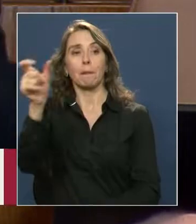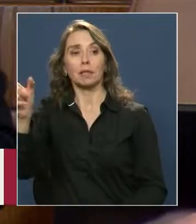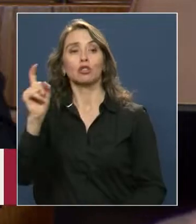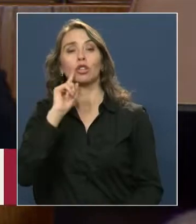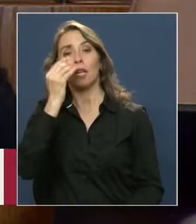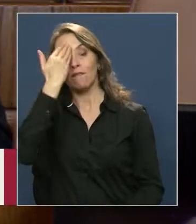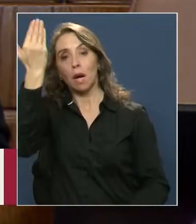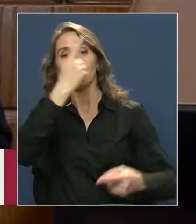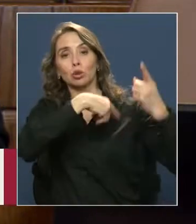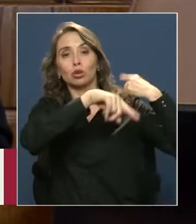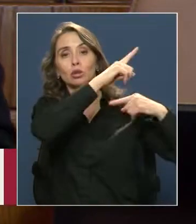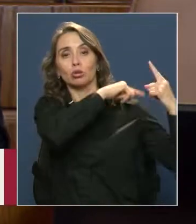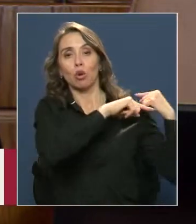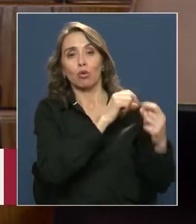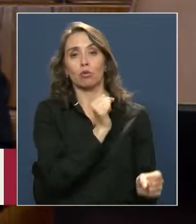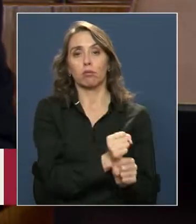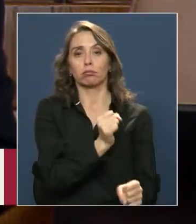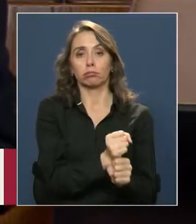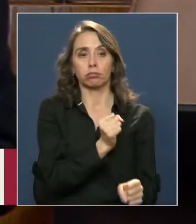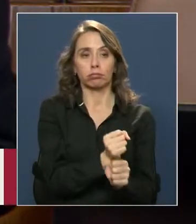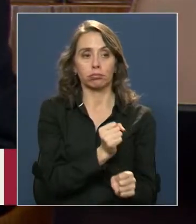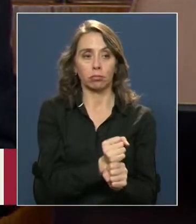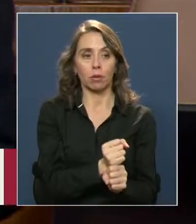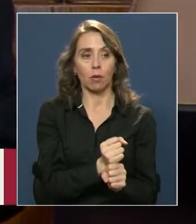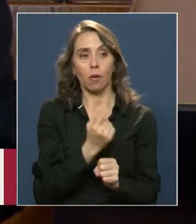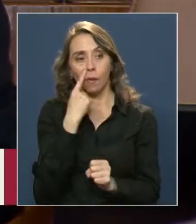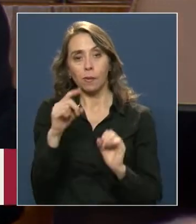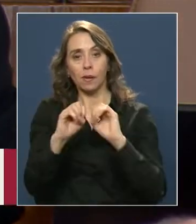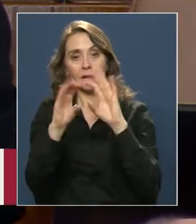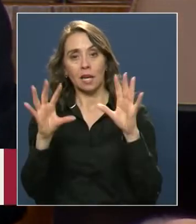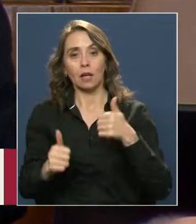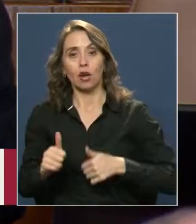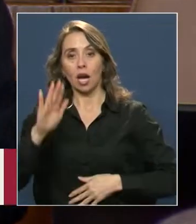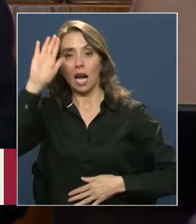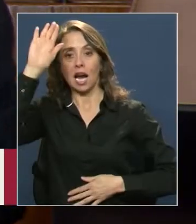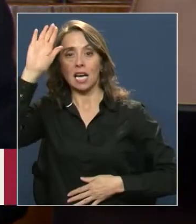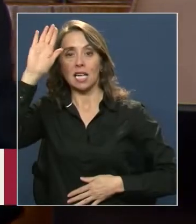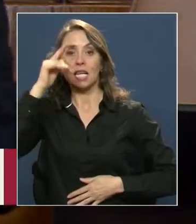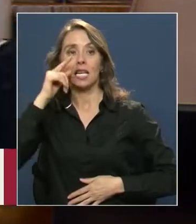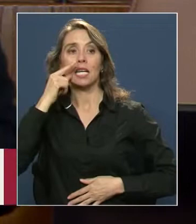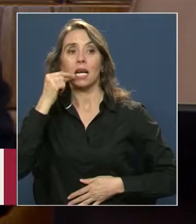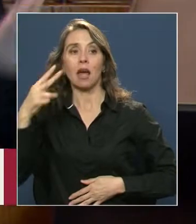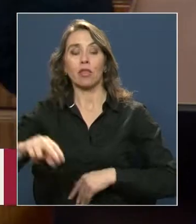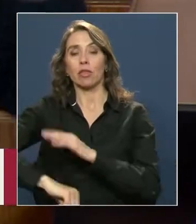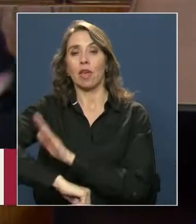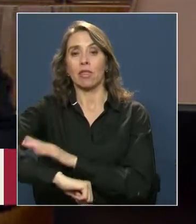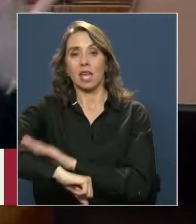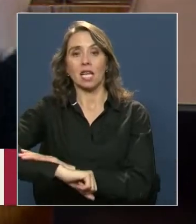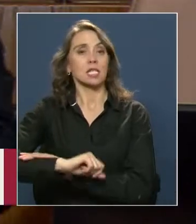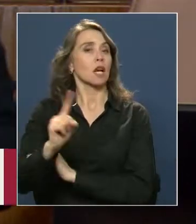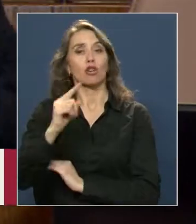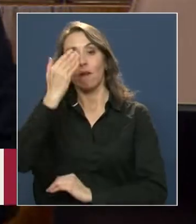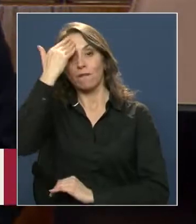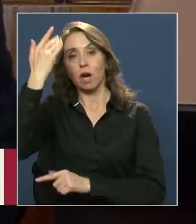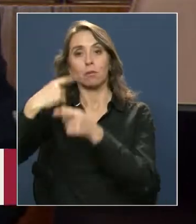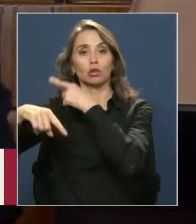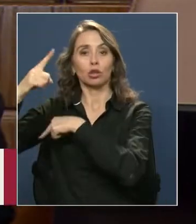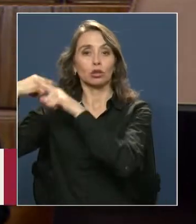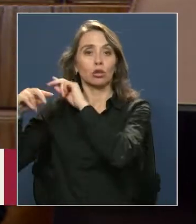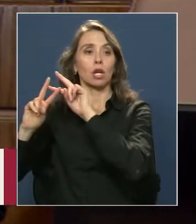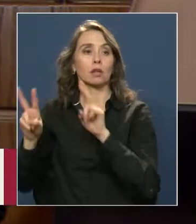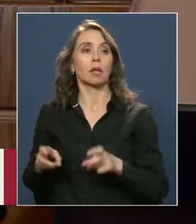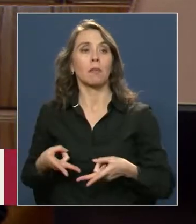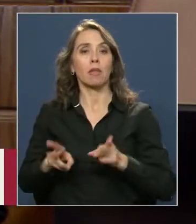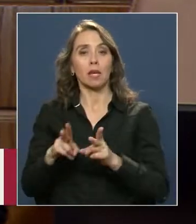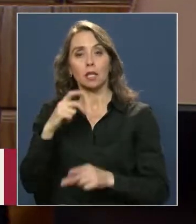reconocida trayectoria. Y claramente el candidato que propone hoy día la derecha no tiene una reconocida trayectoria en materia de